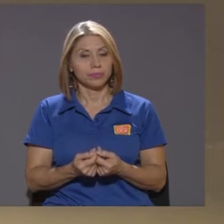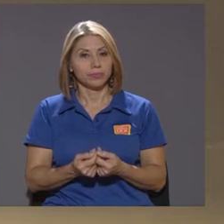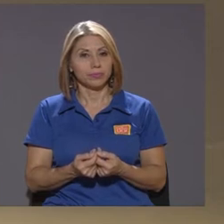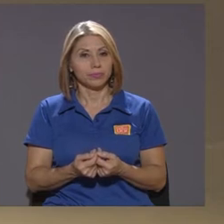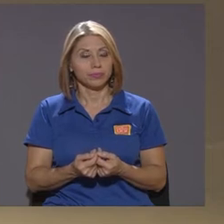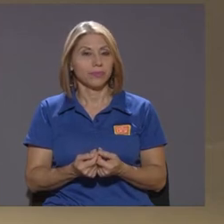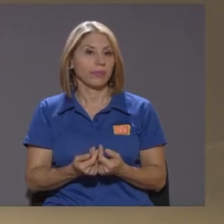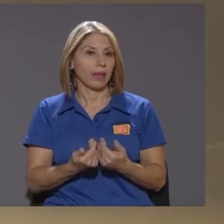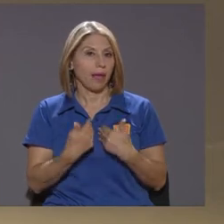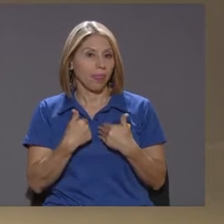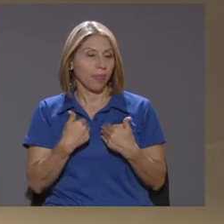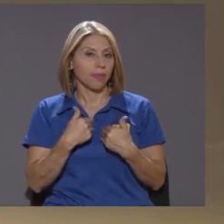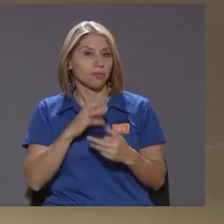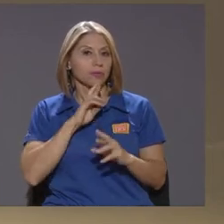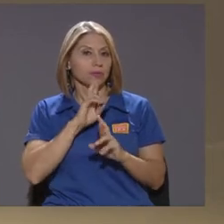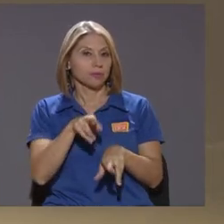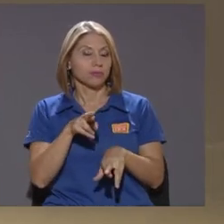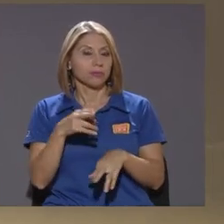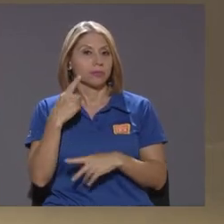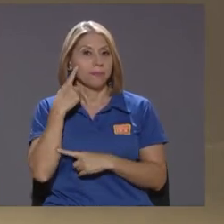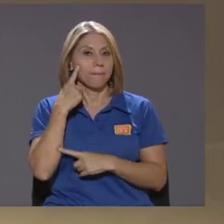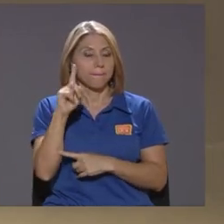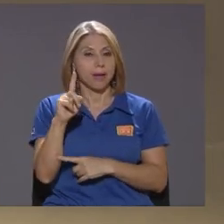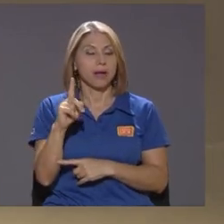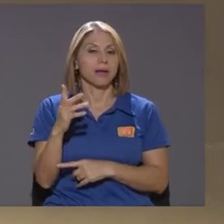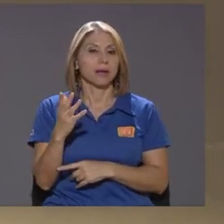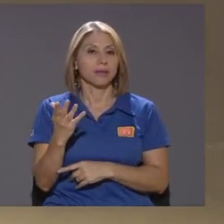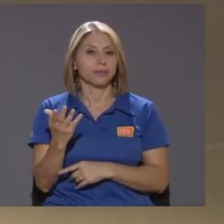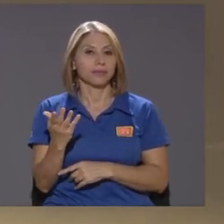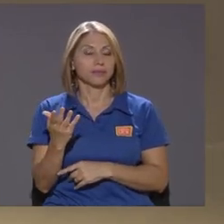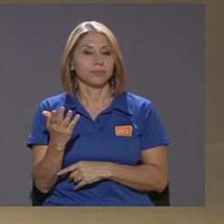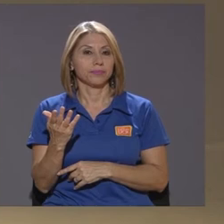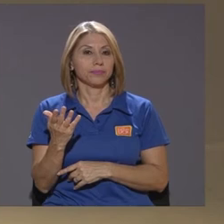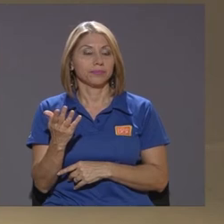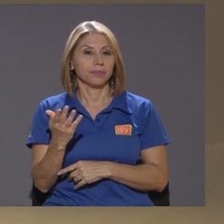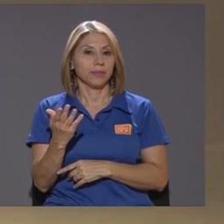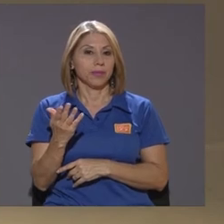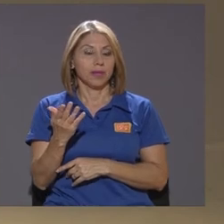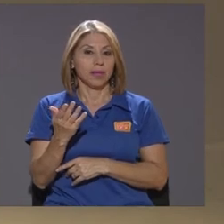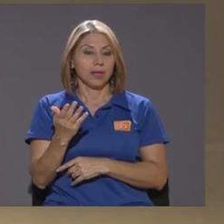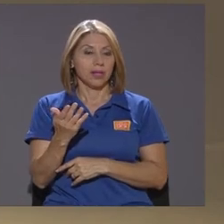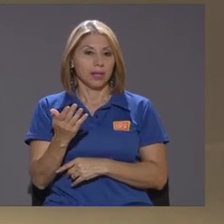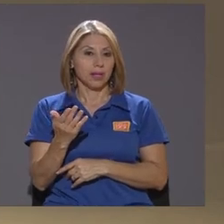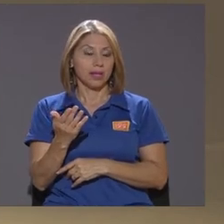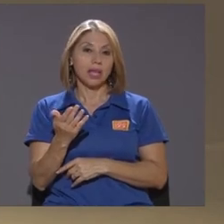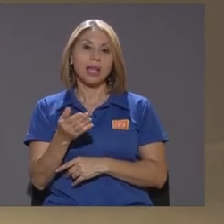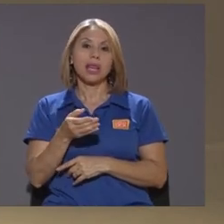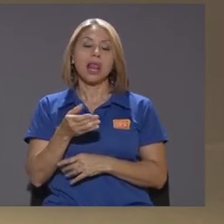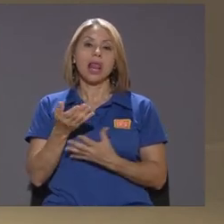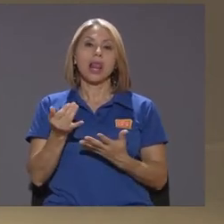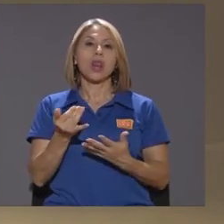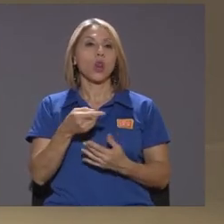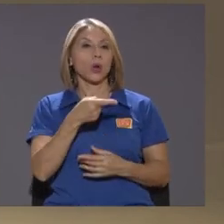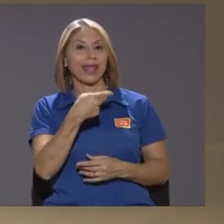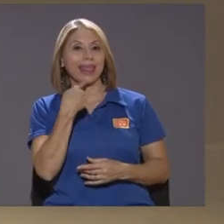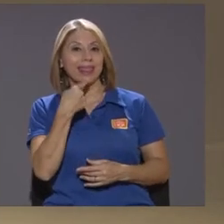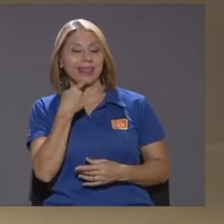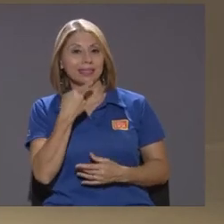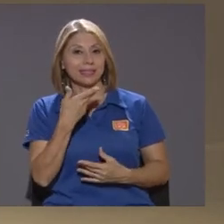tener una respuesta para la para la observación que hacía don Edgar de